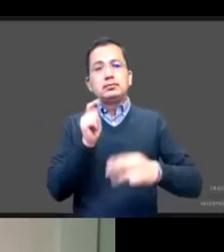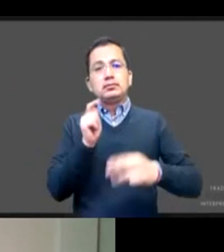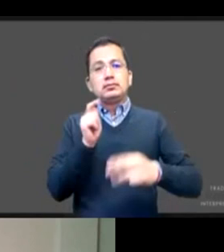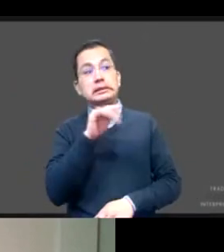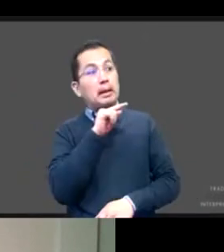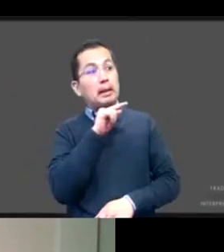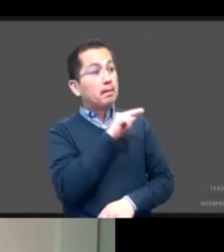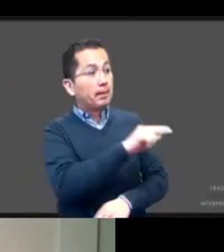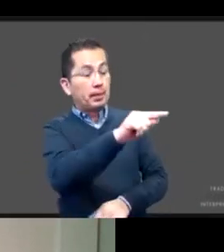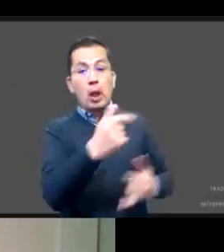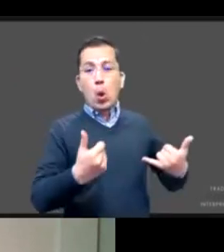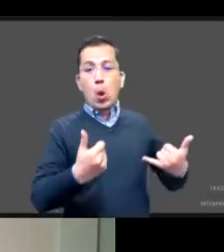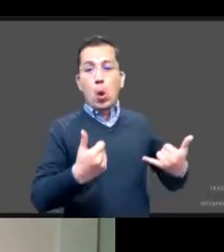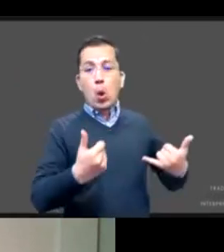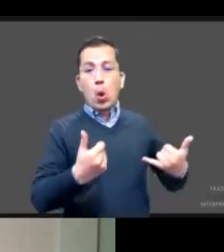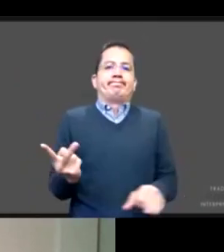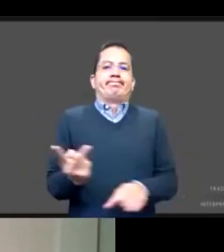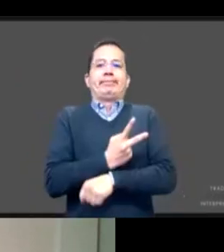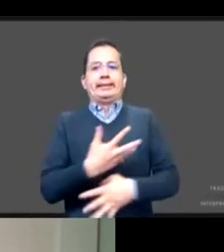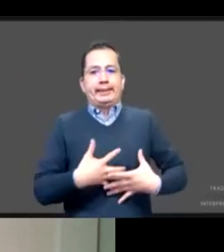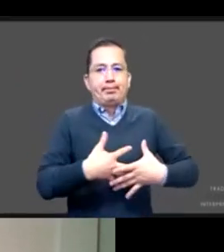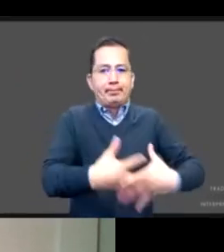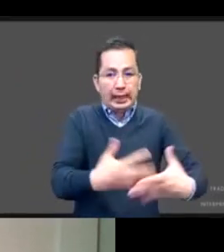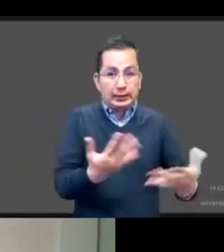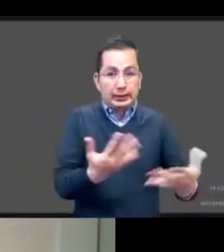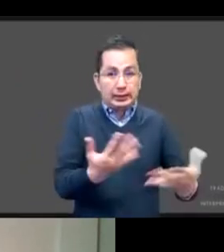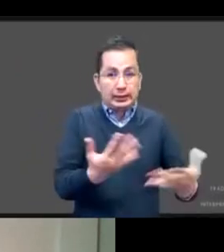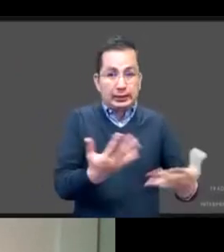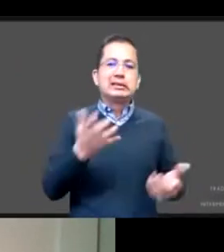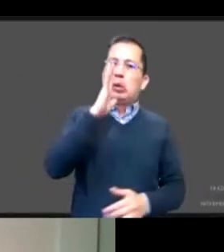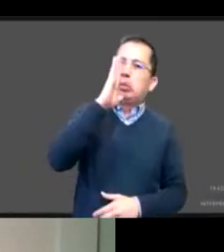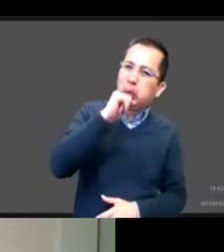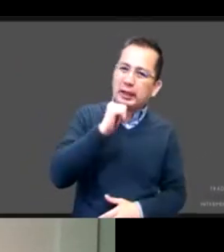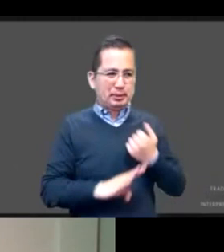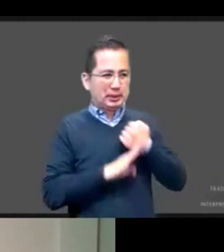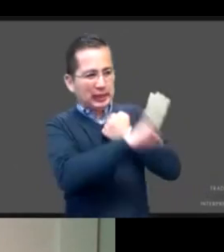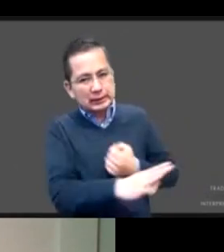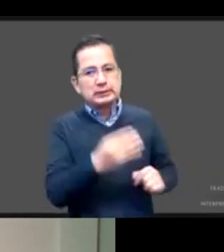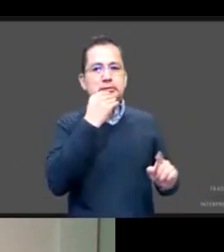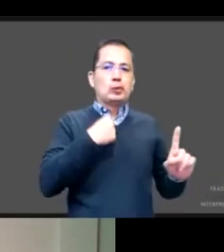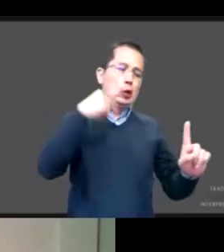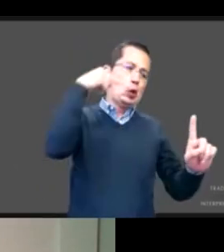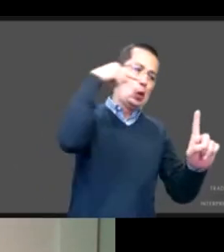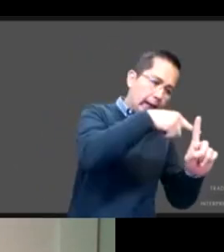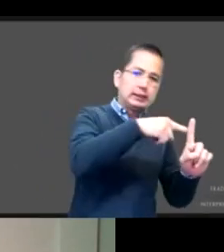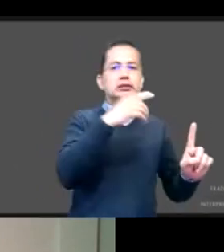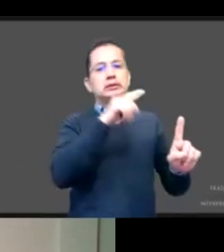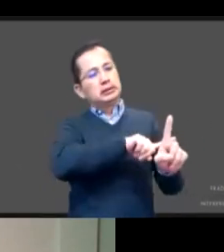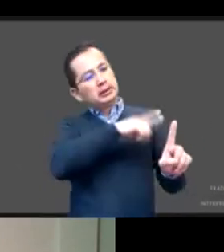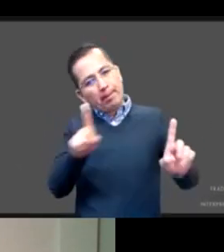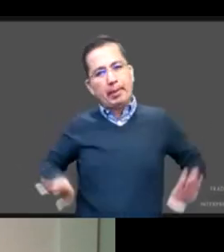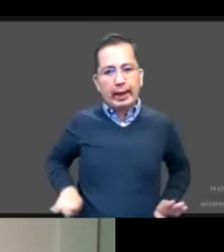que no pudimos prevenir, ni la persona que lo vivió, ni su pareja, pero que ya está presente, puede tener